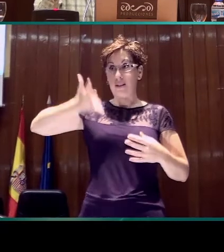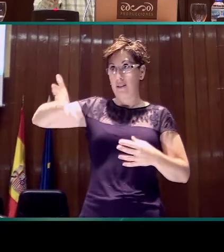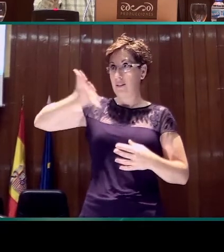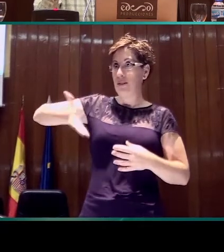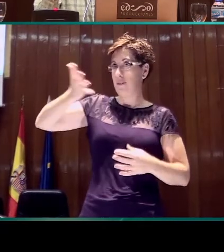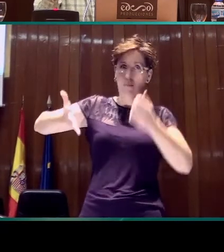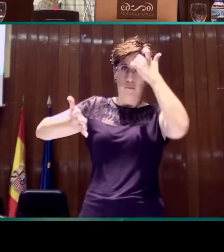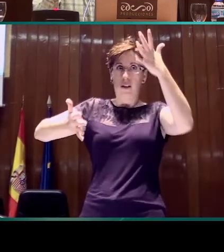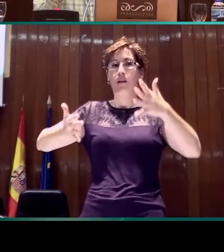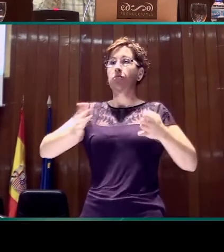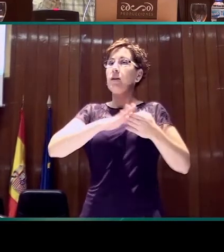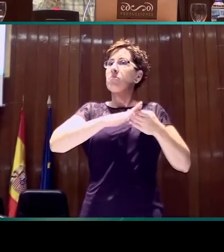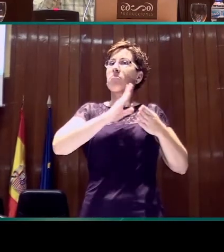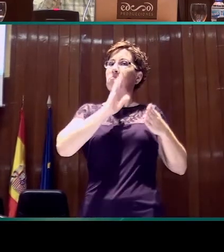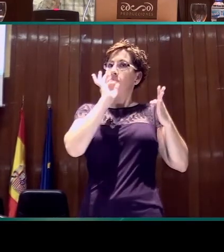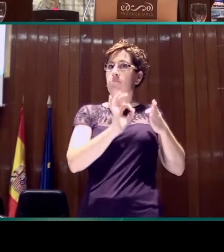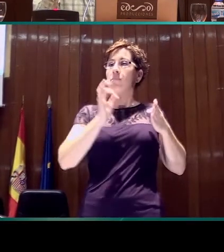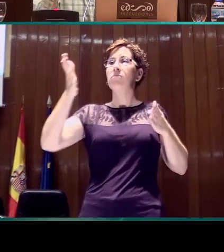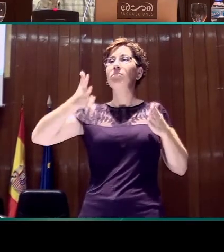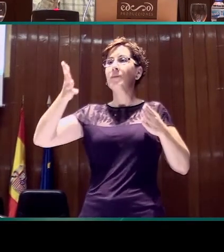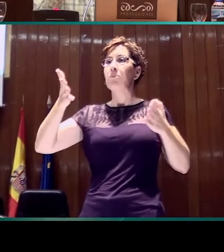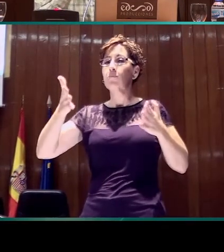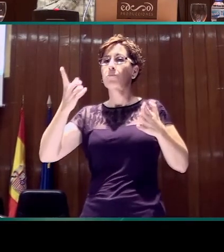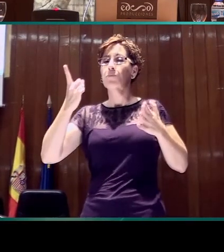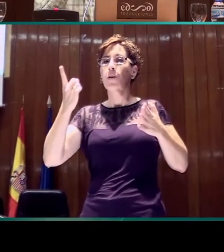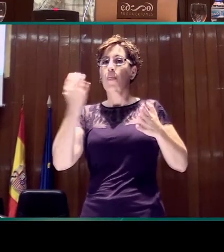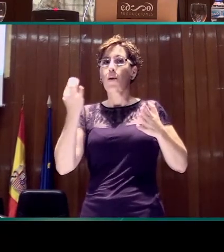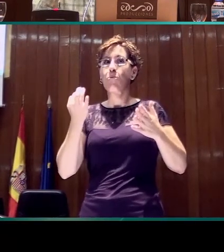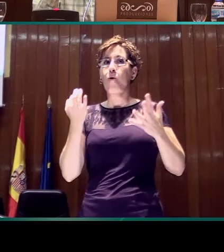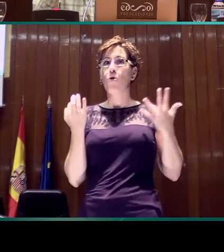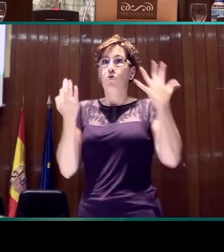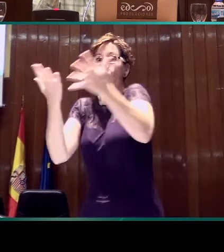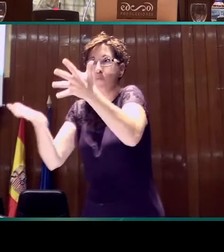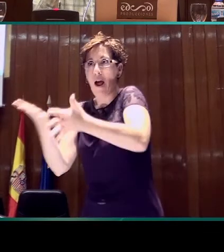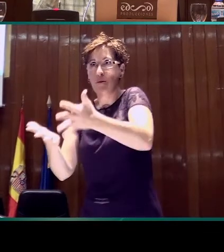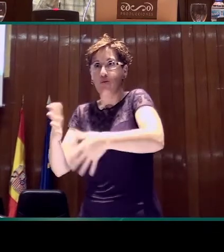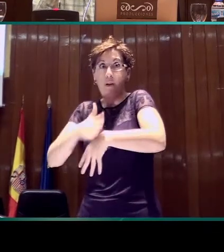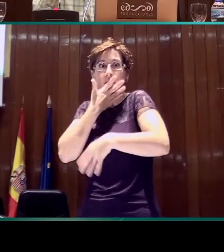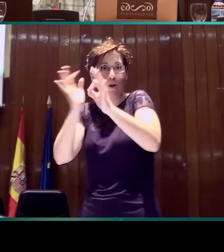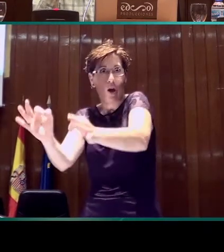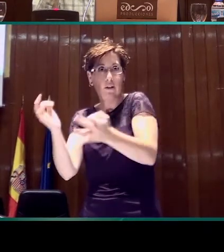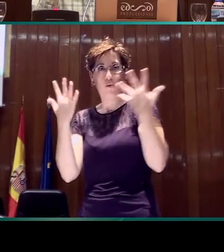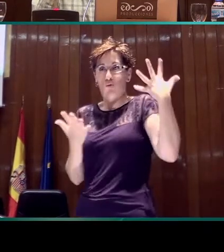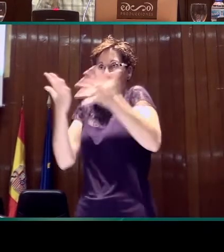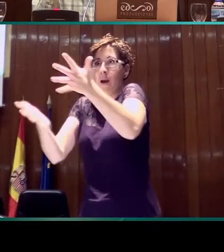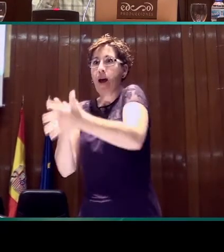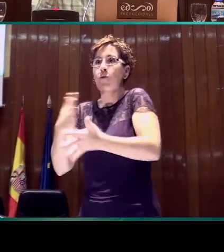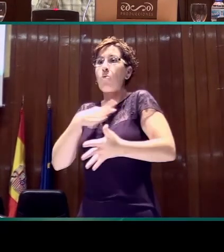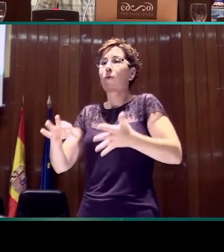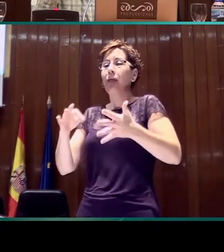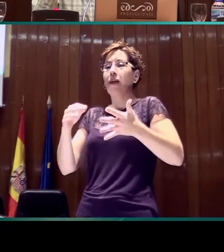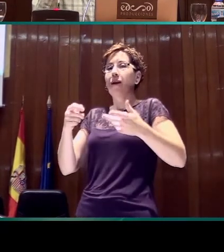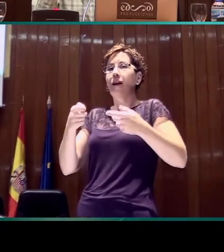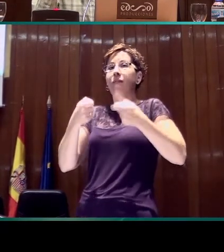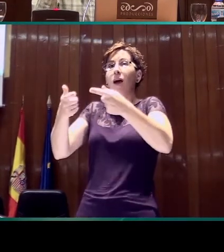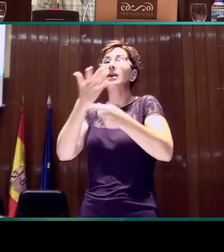utilizar signos bimanuales, se puede ver distorsionada la configuración del signo bimanual porque todavía se